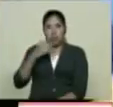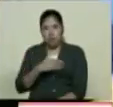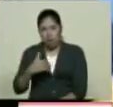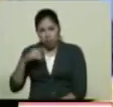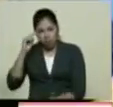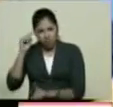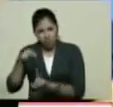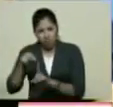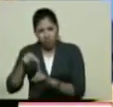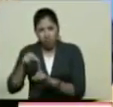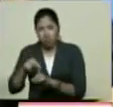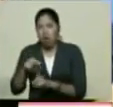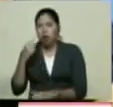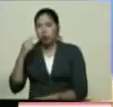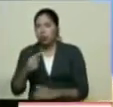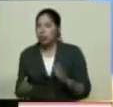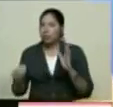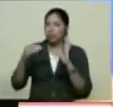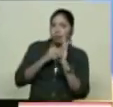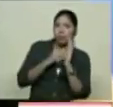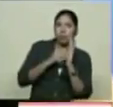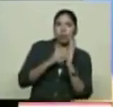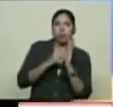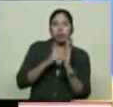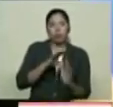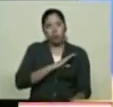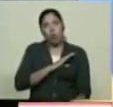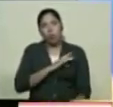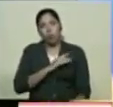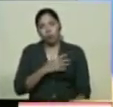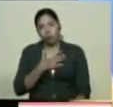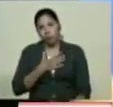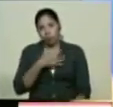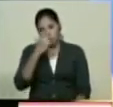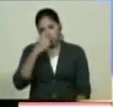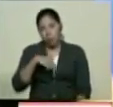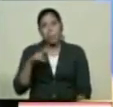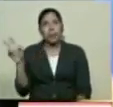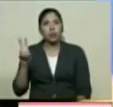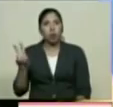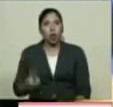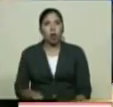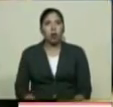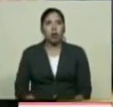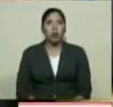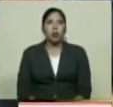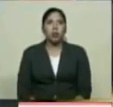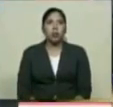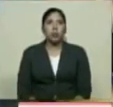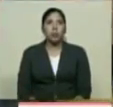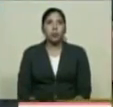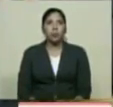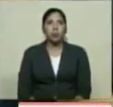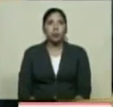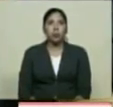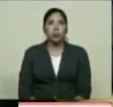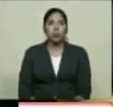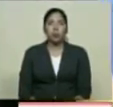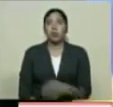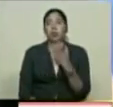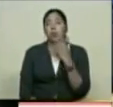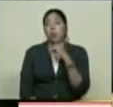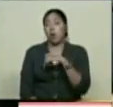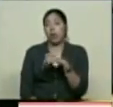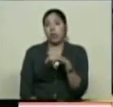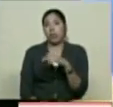Como Es decir Como venezolanos Pues en esos espacios Así como se puede desarrollar Un evento deportivo Acá en Vargas O